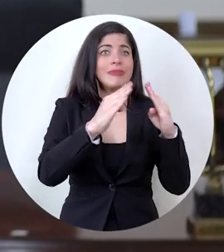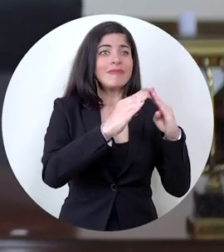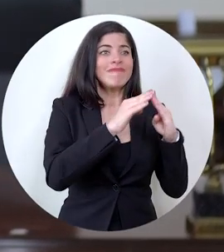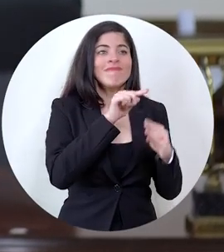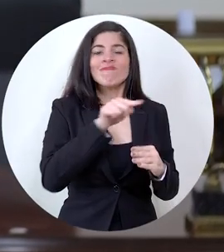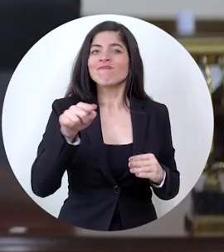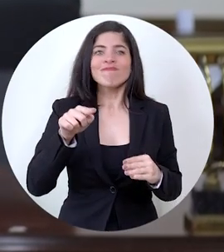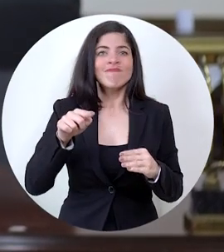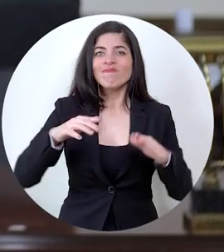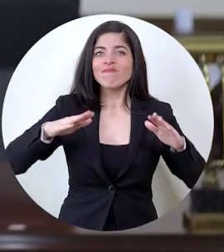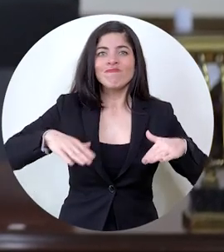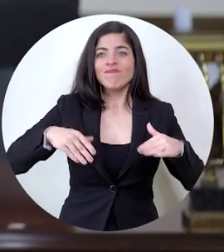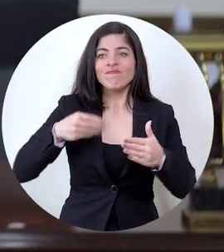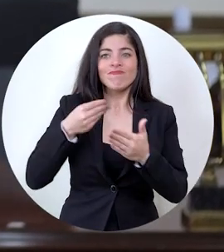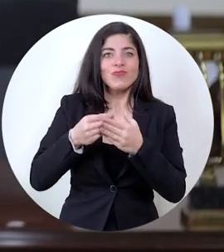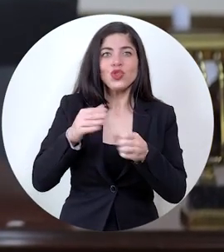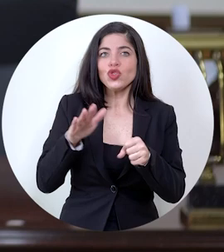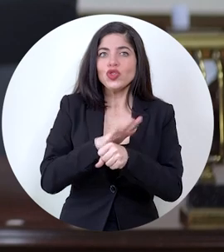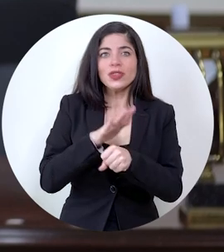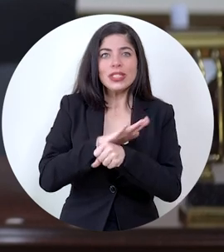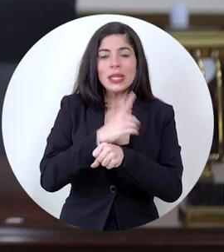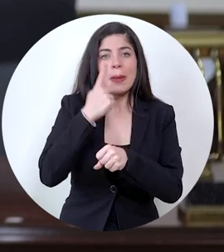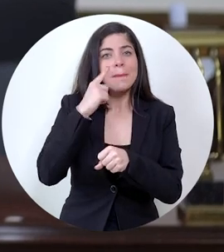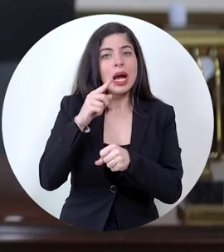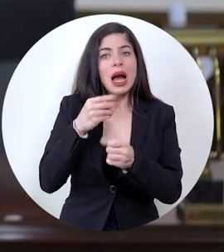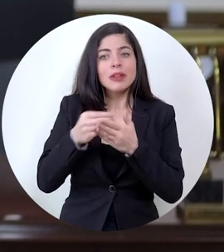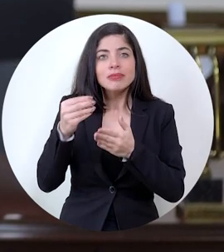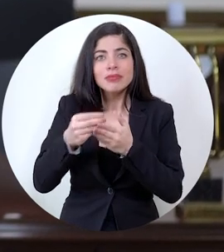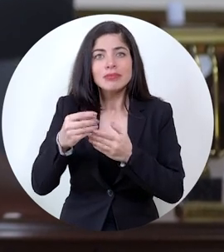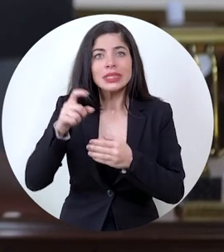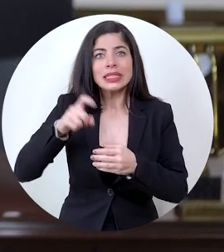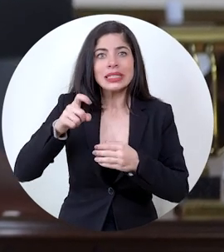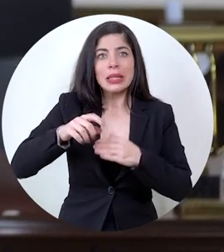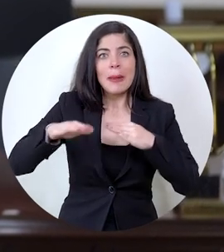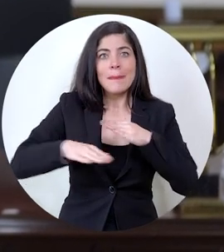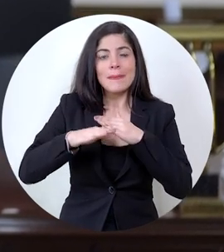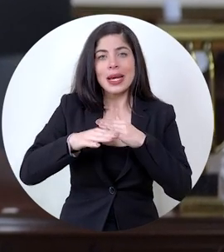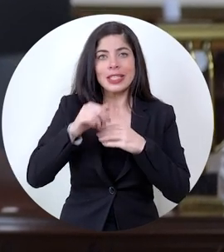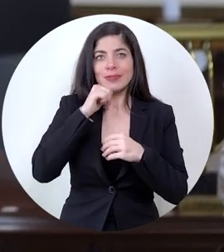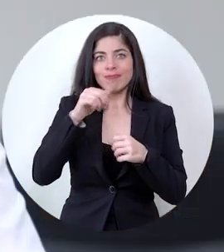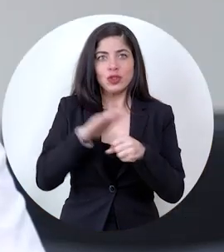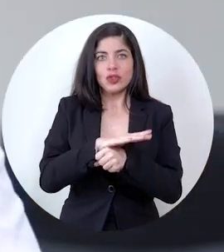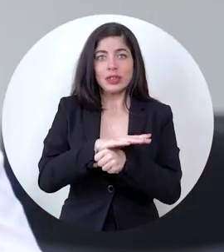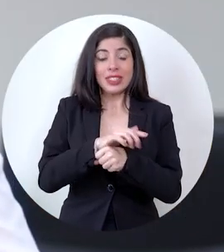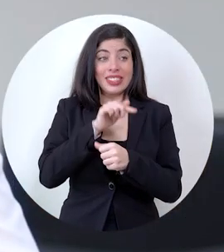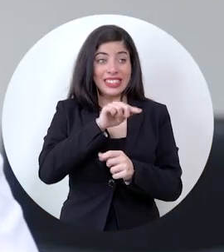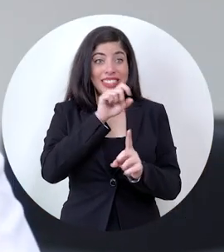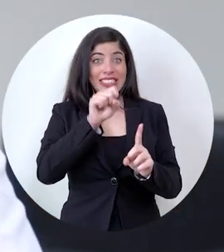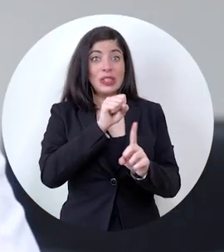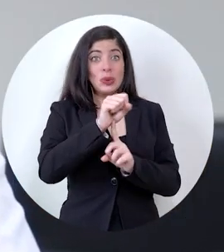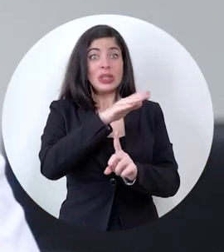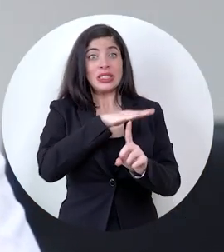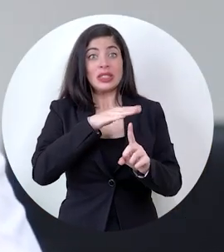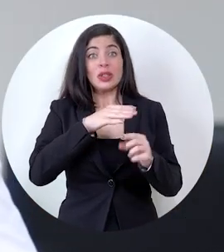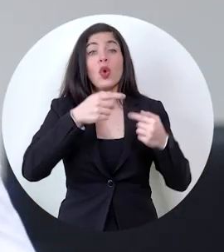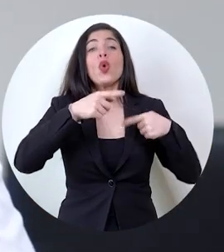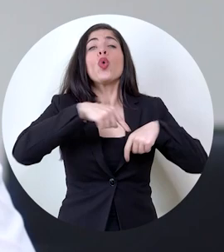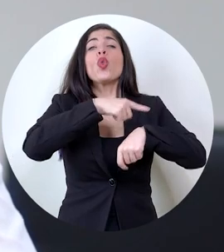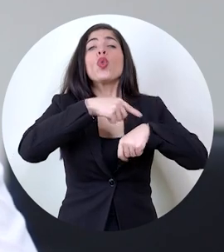en miles de hogares que no están teniendo ingresos suficientes para atender sus necesidades. Esta situación